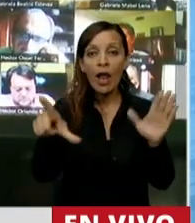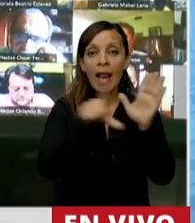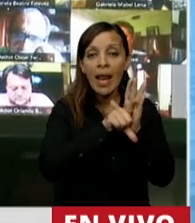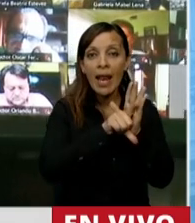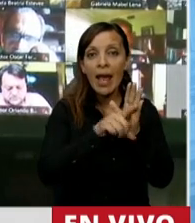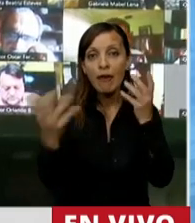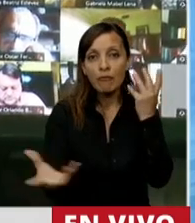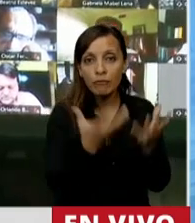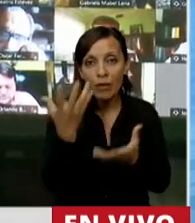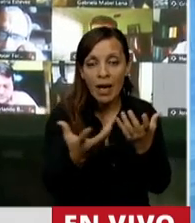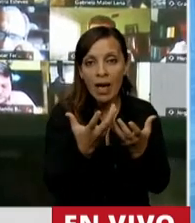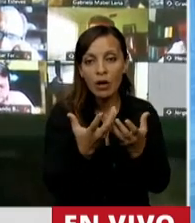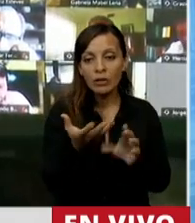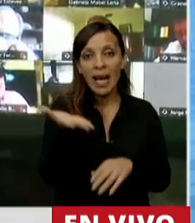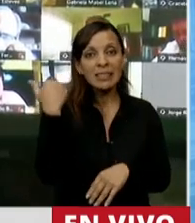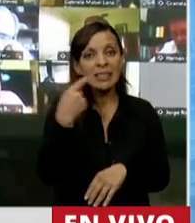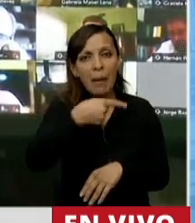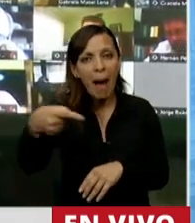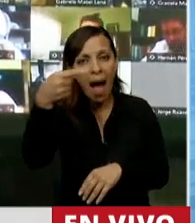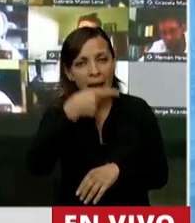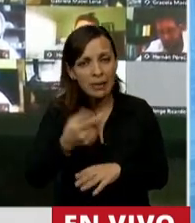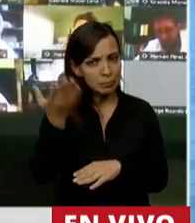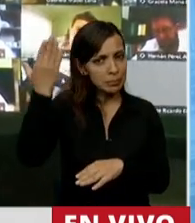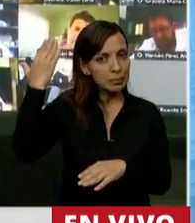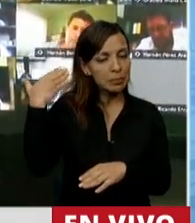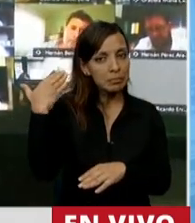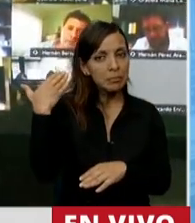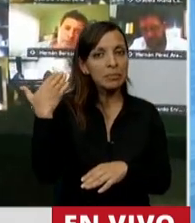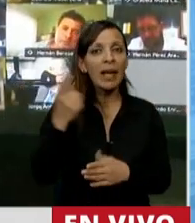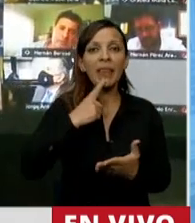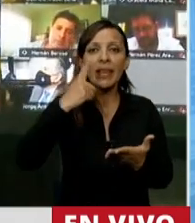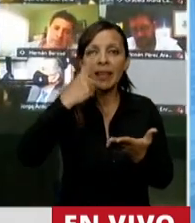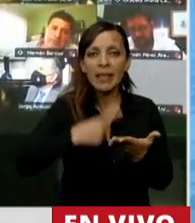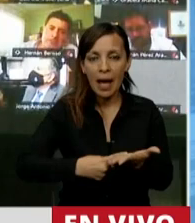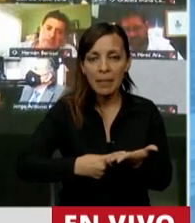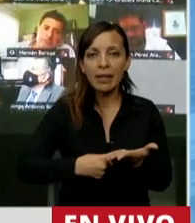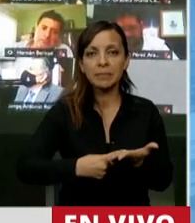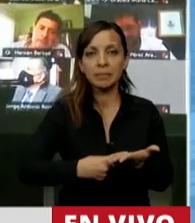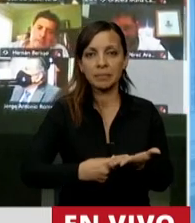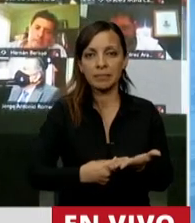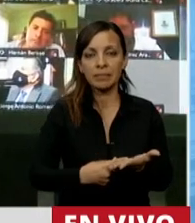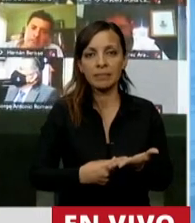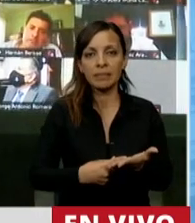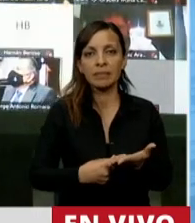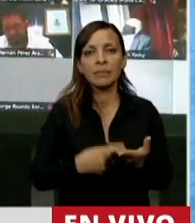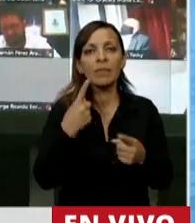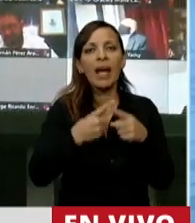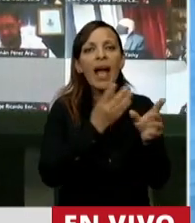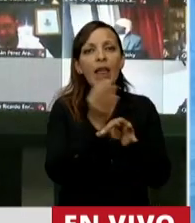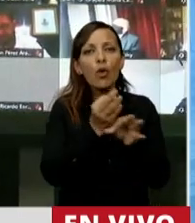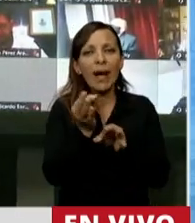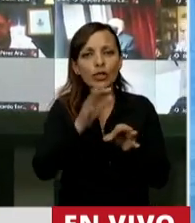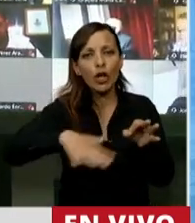Hace pocas semanas el dictamen por educación